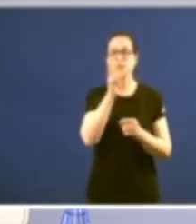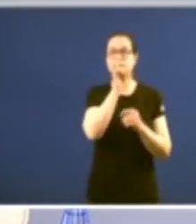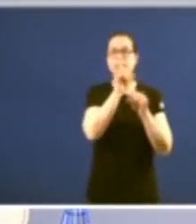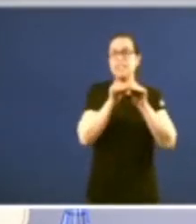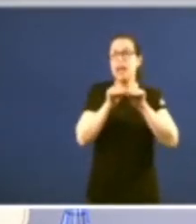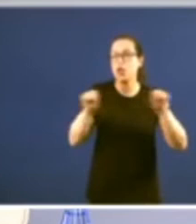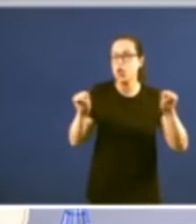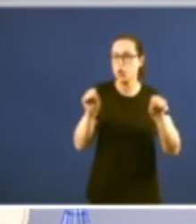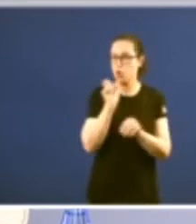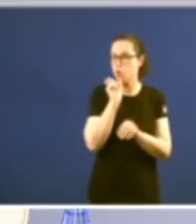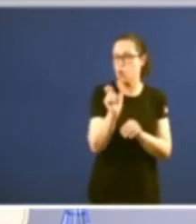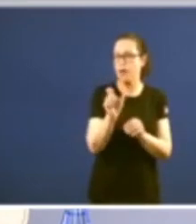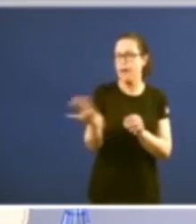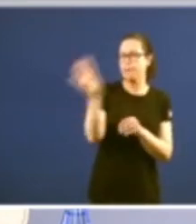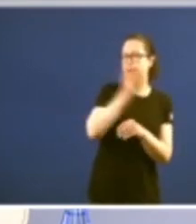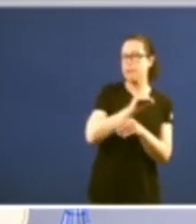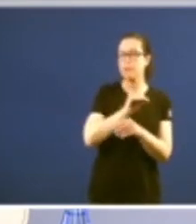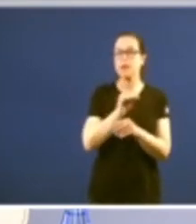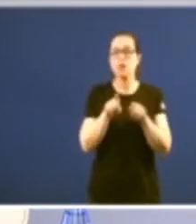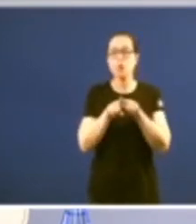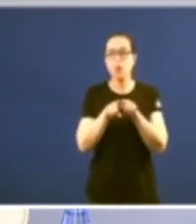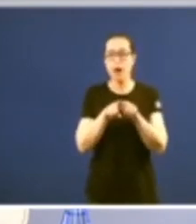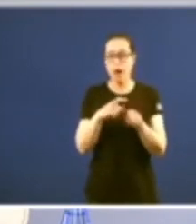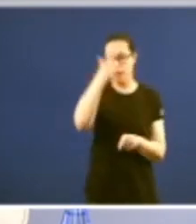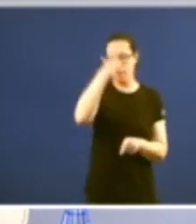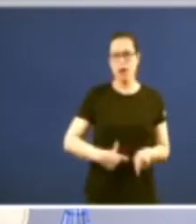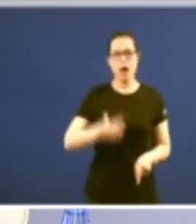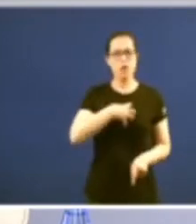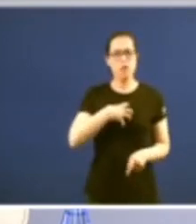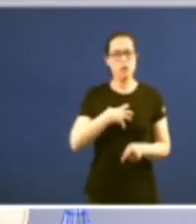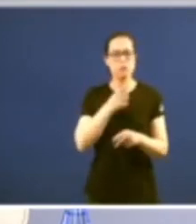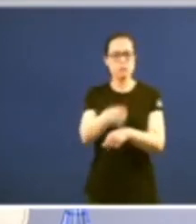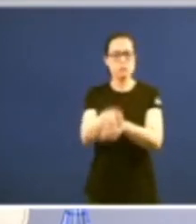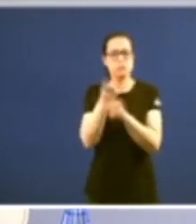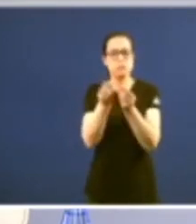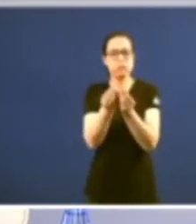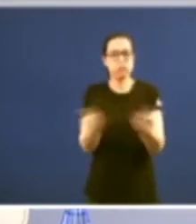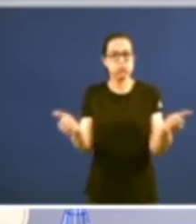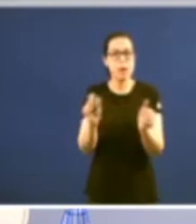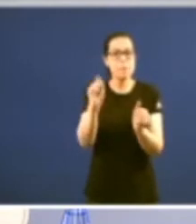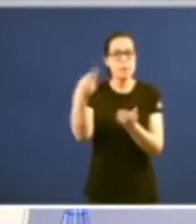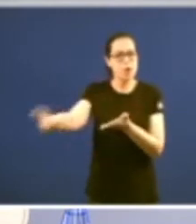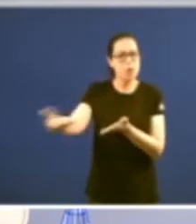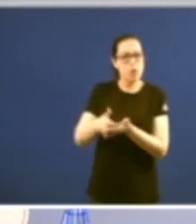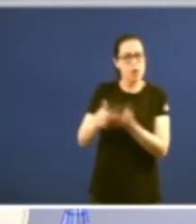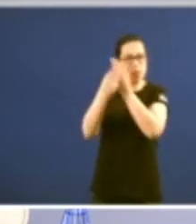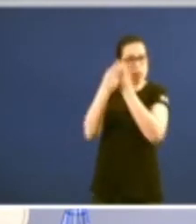sentido de que é posible o exercicio da facultade de disolutoria cando se haxe en trámite unha moción de censura